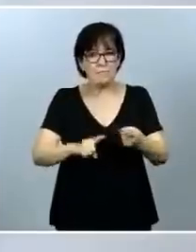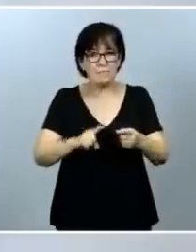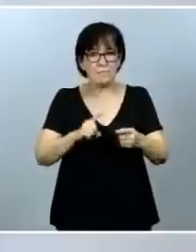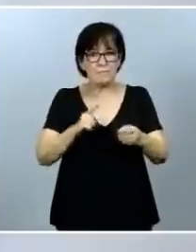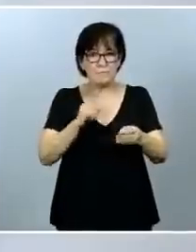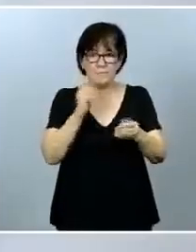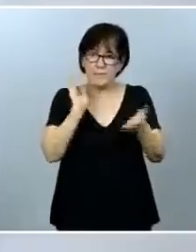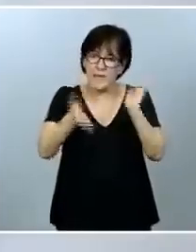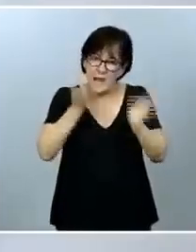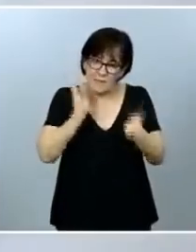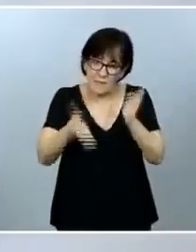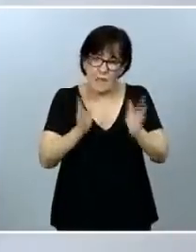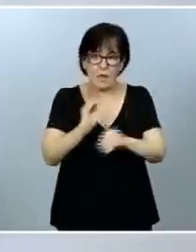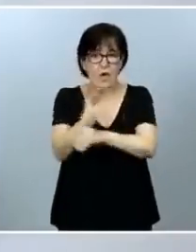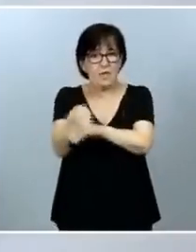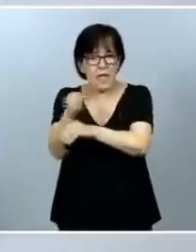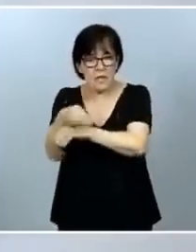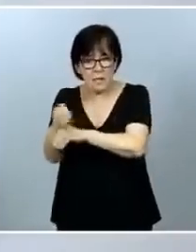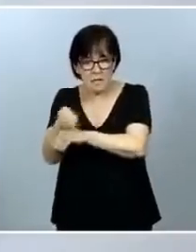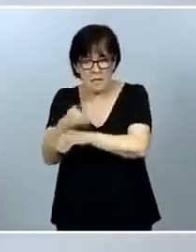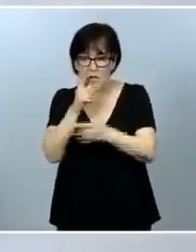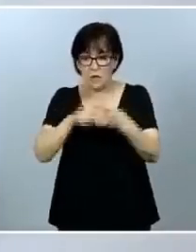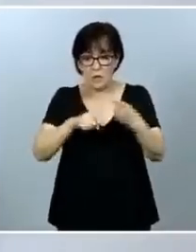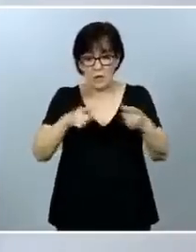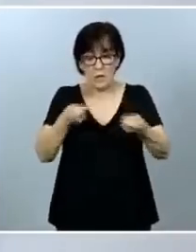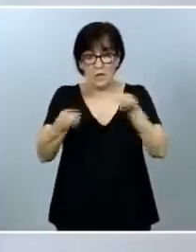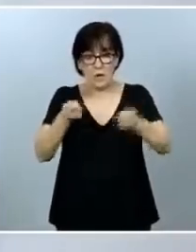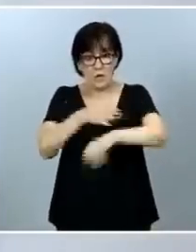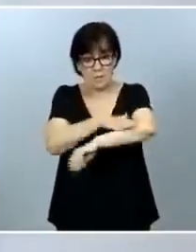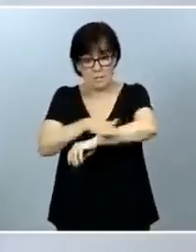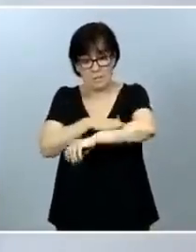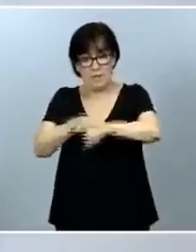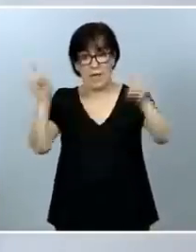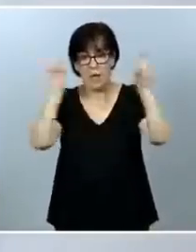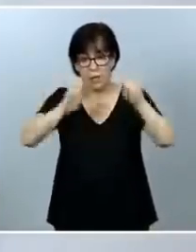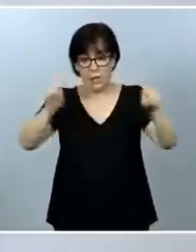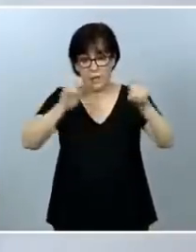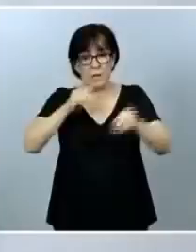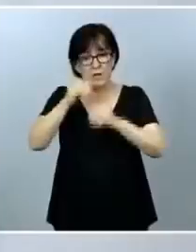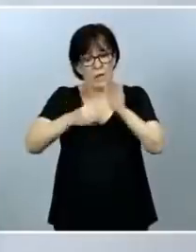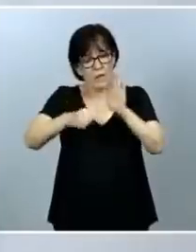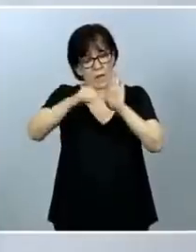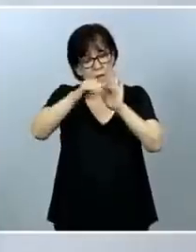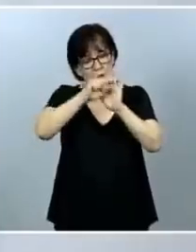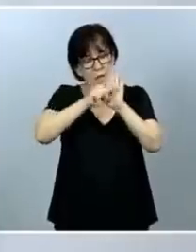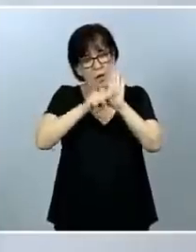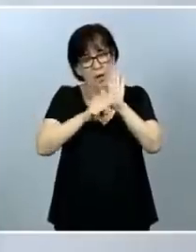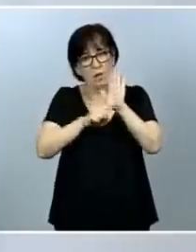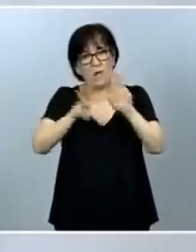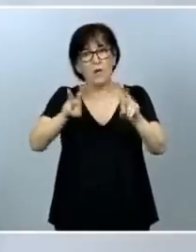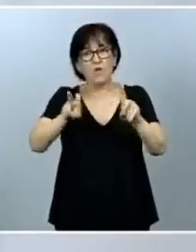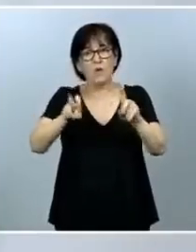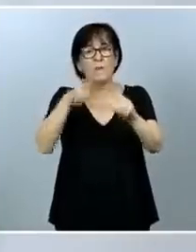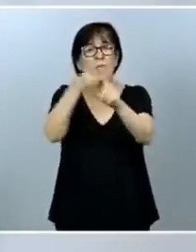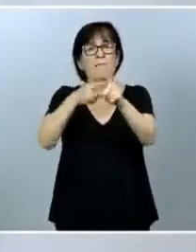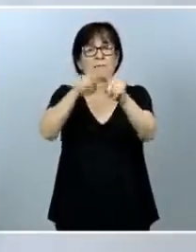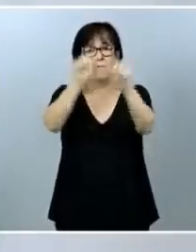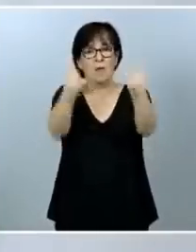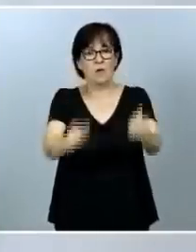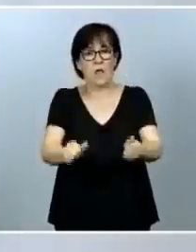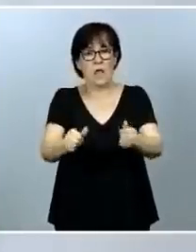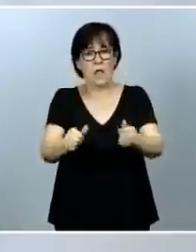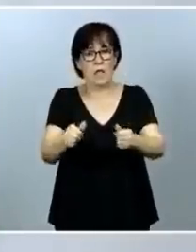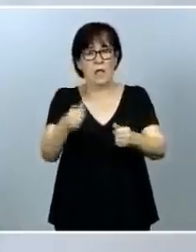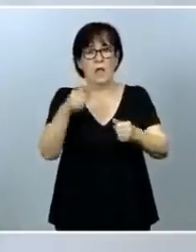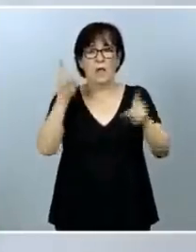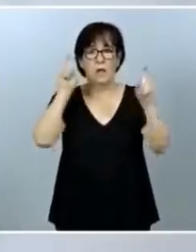rehabilitación. En coordinación con el Ministerio de Educación, se establece una nueva figura para el ámbito escolar. El